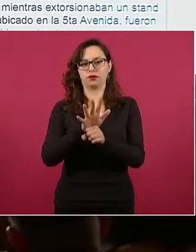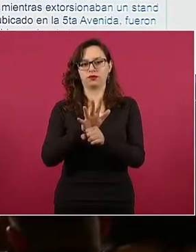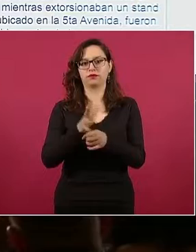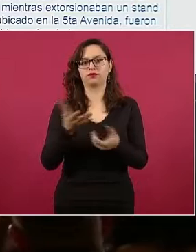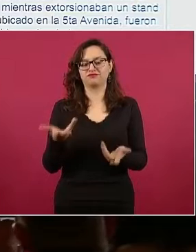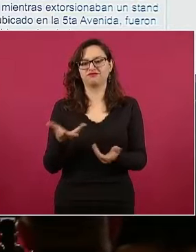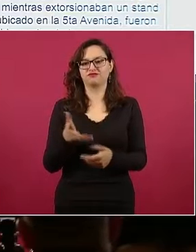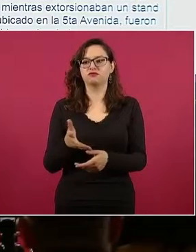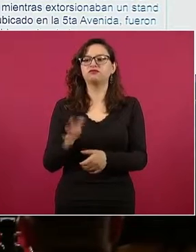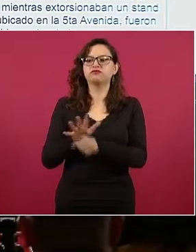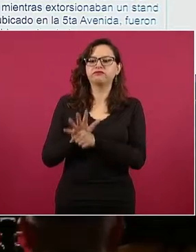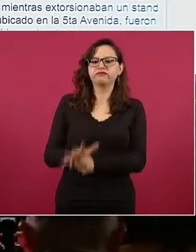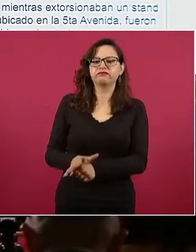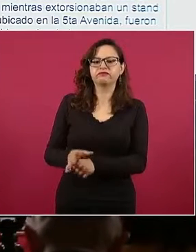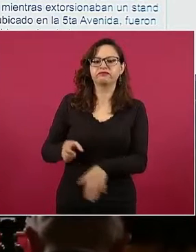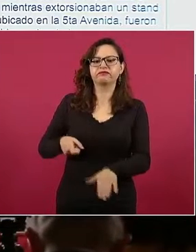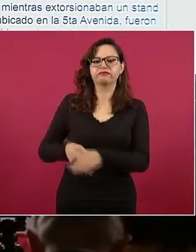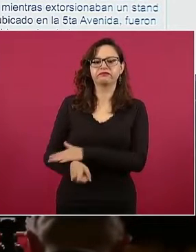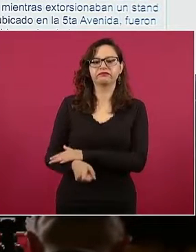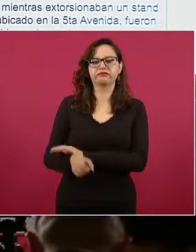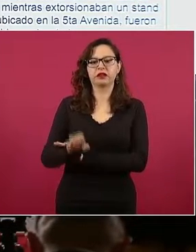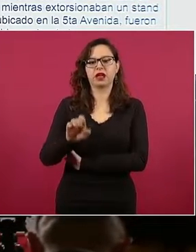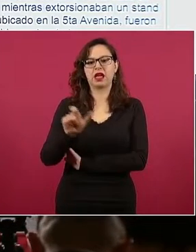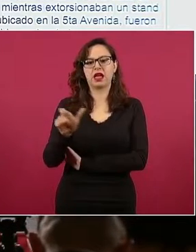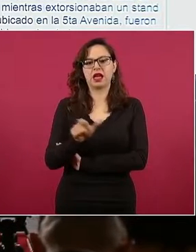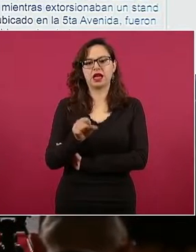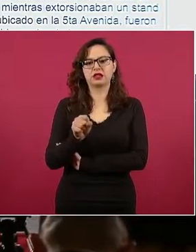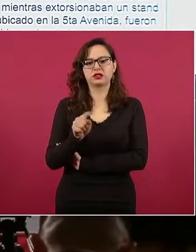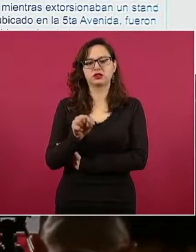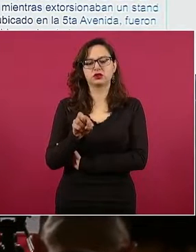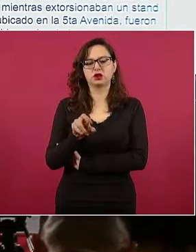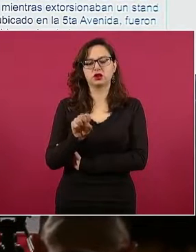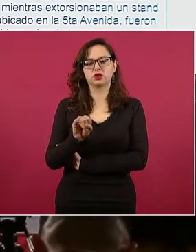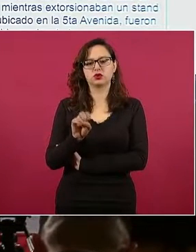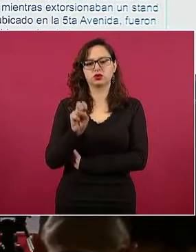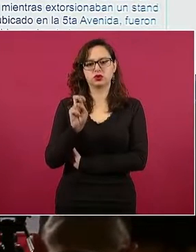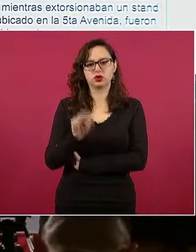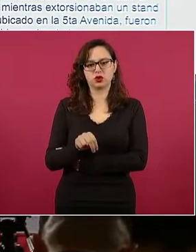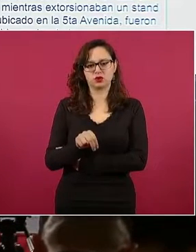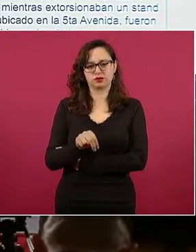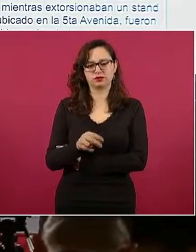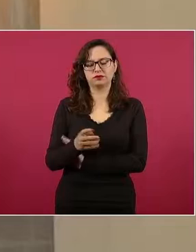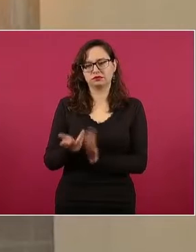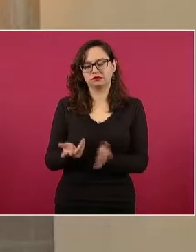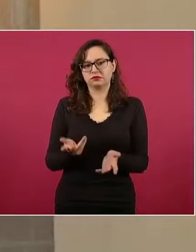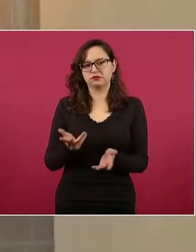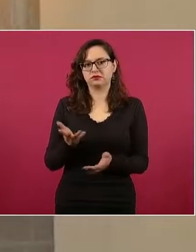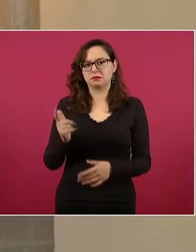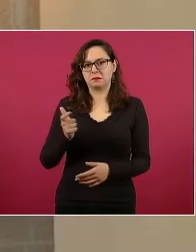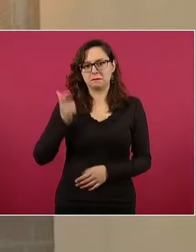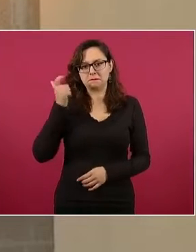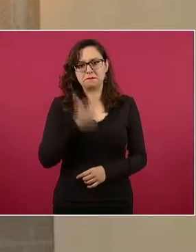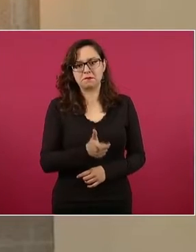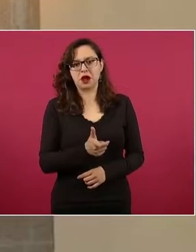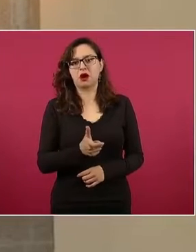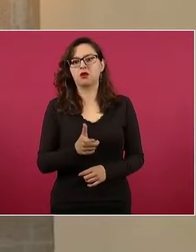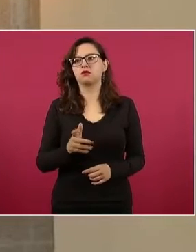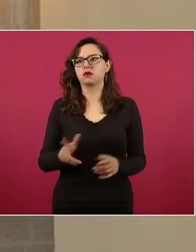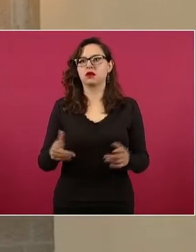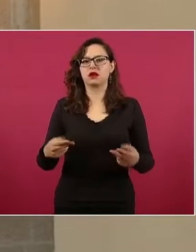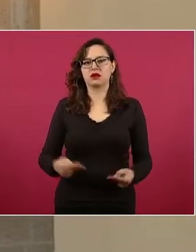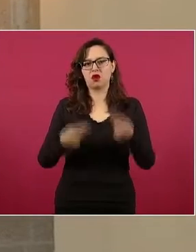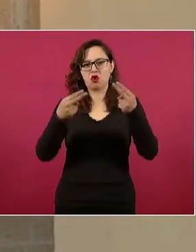de extorsión, particularmente en sus modalidades de pago de cuotas o cobro de piso,